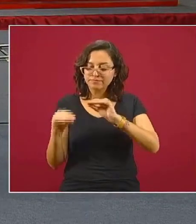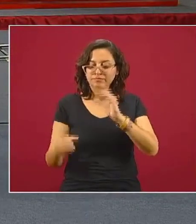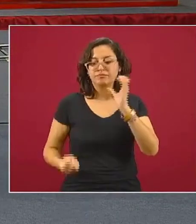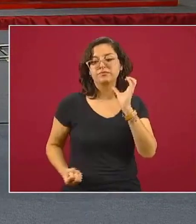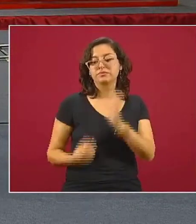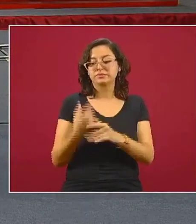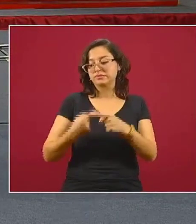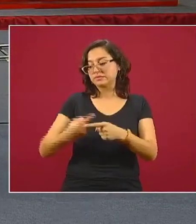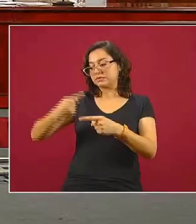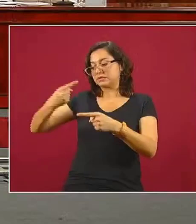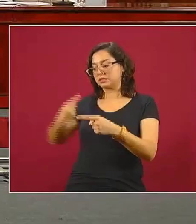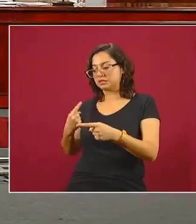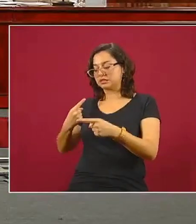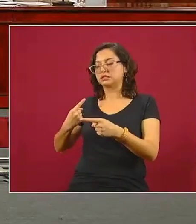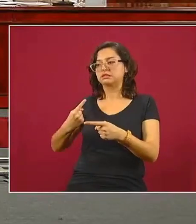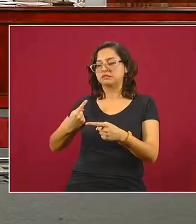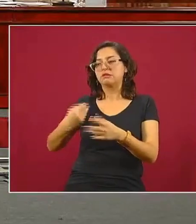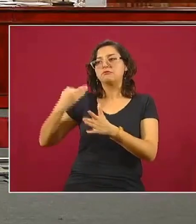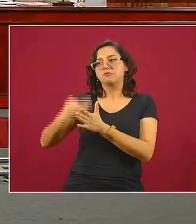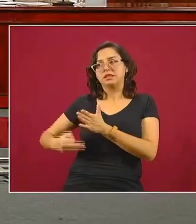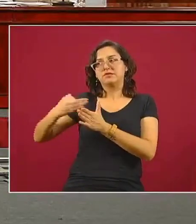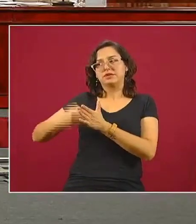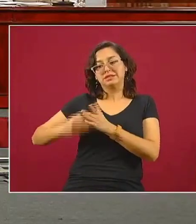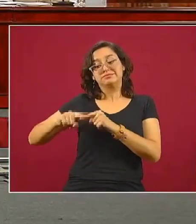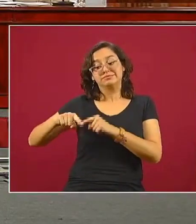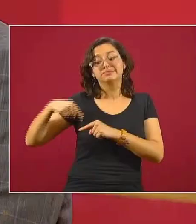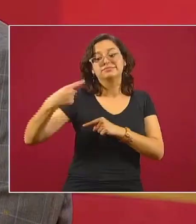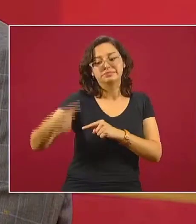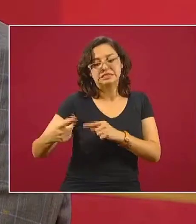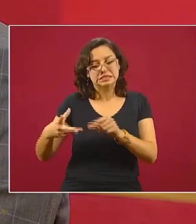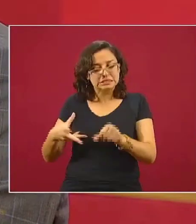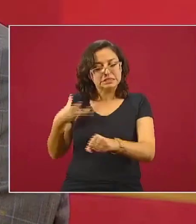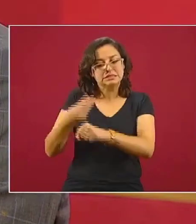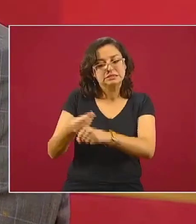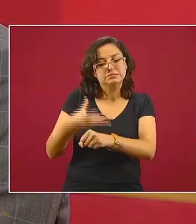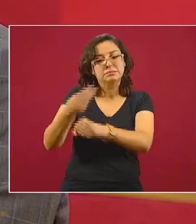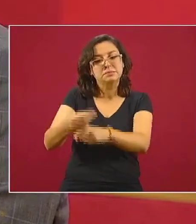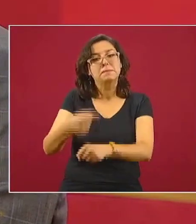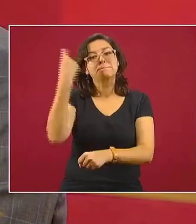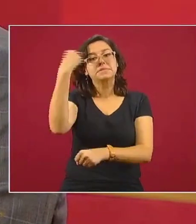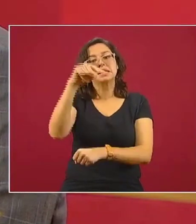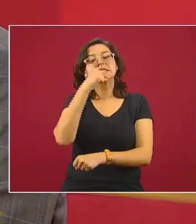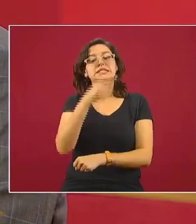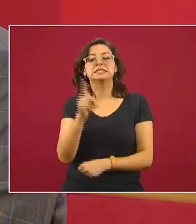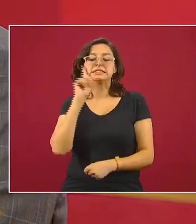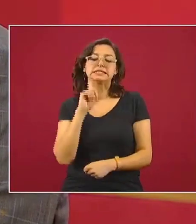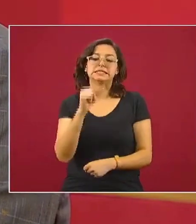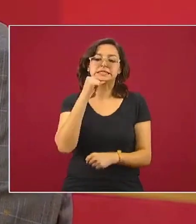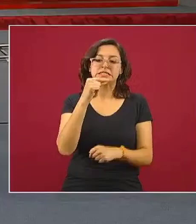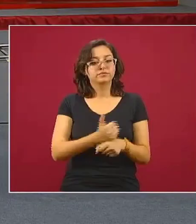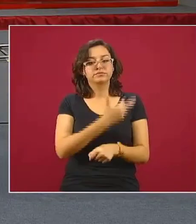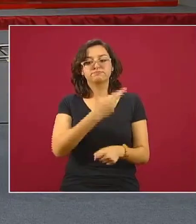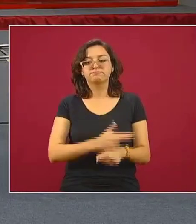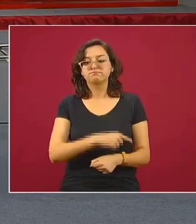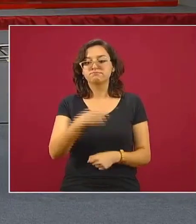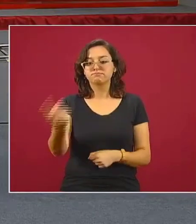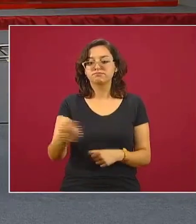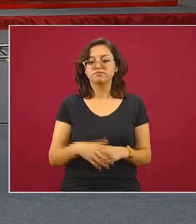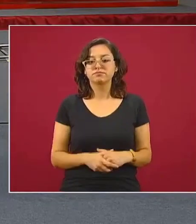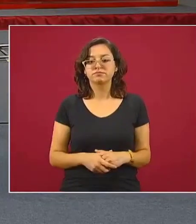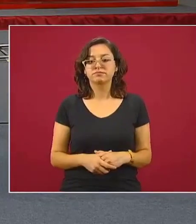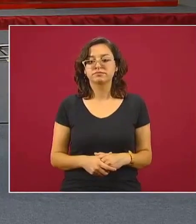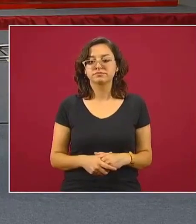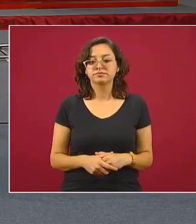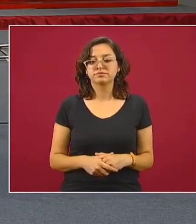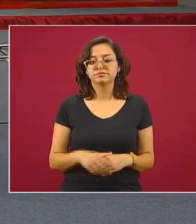respecto a la anterior para que puedan progresar todas las niñas y los niños de manera homogénea ¿Qué tal? Buenas